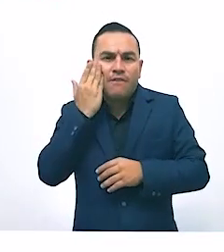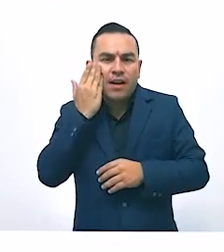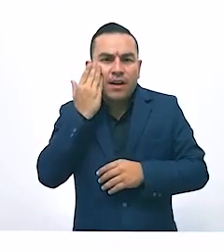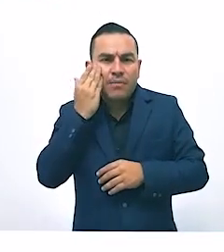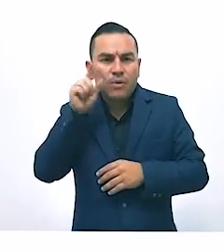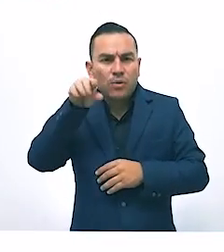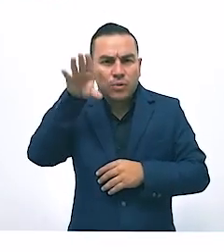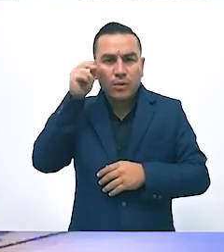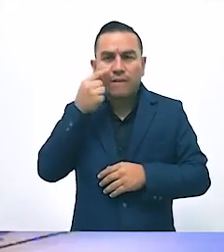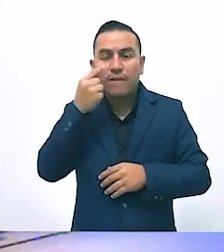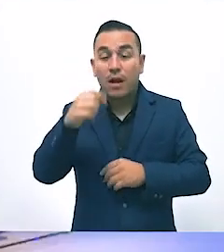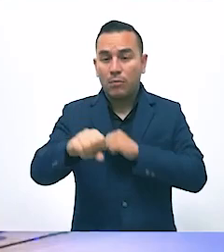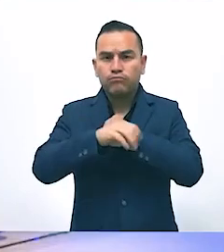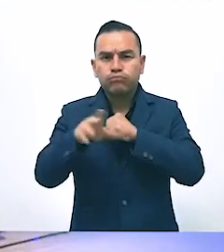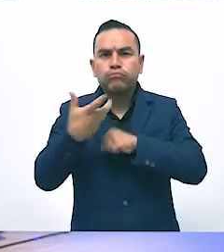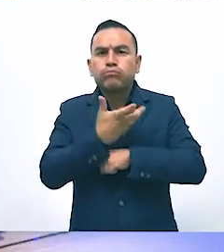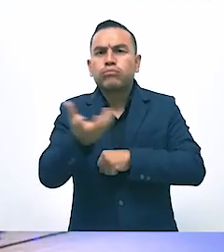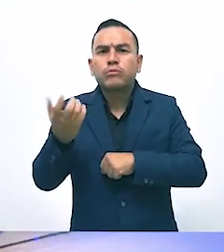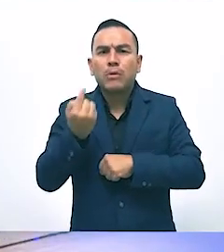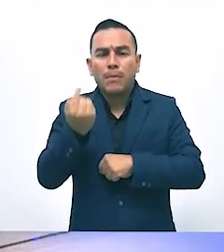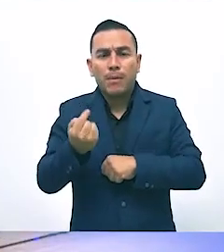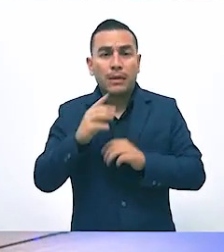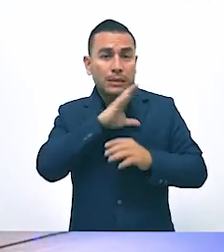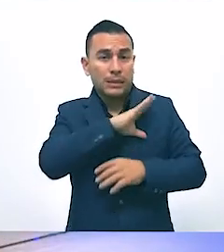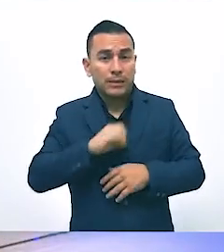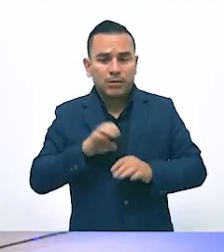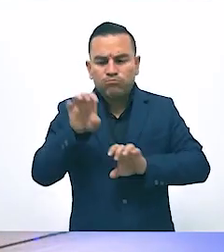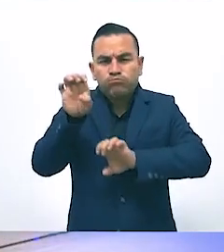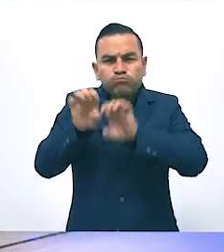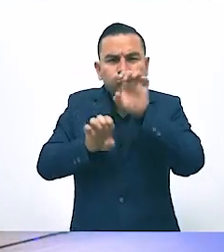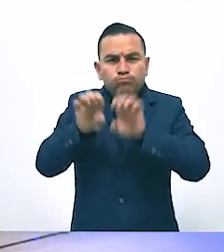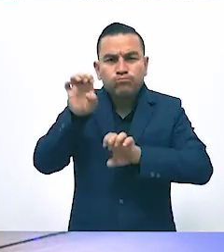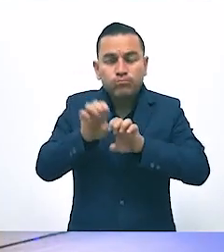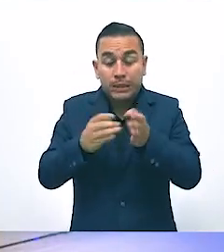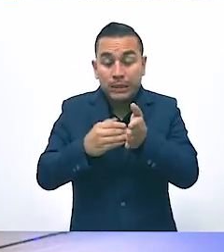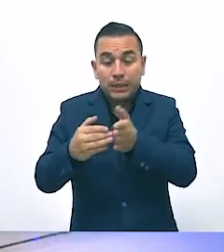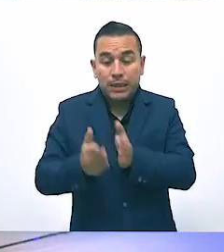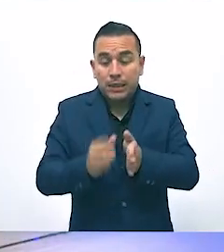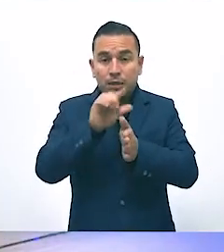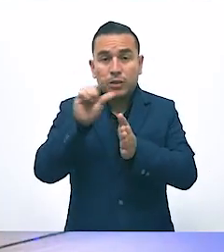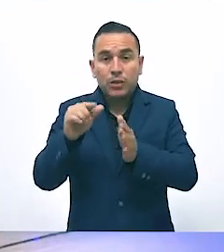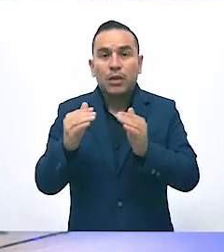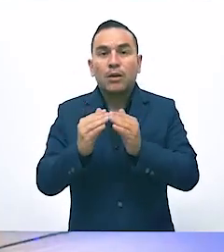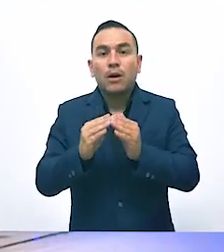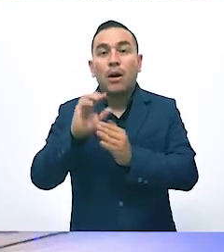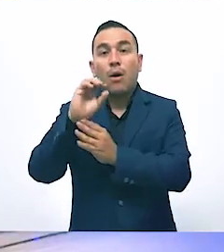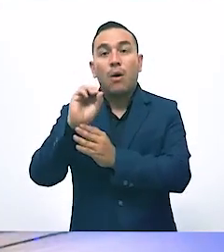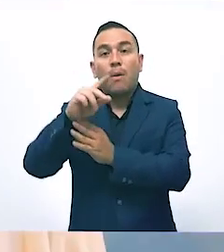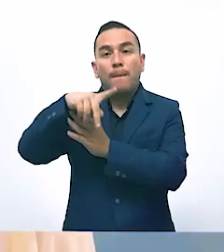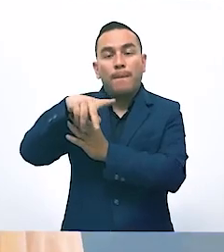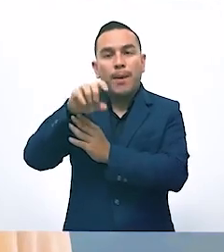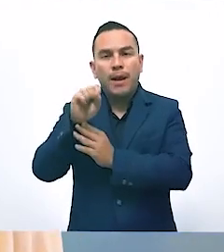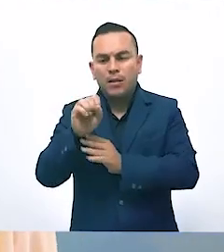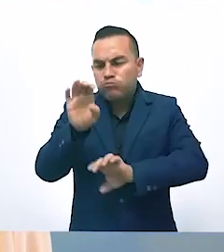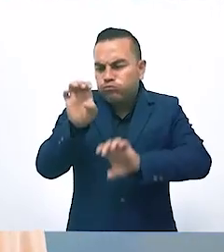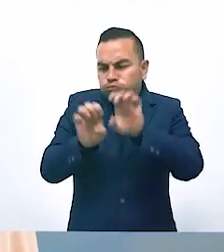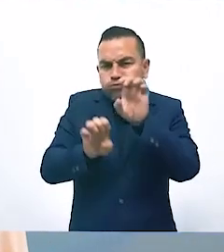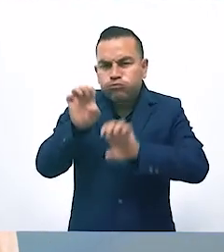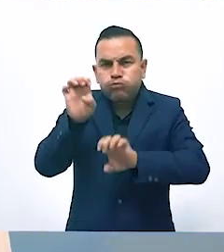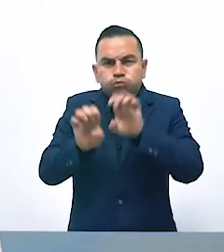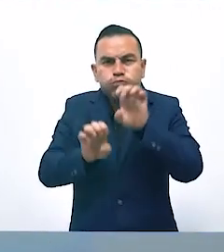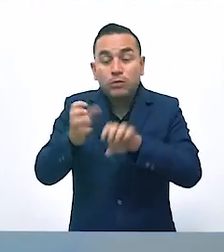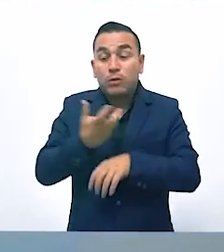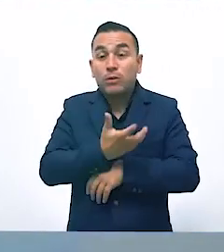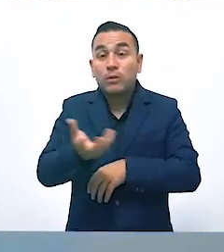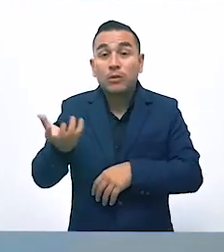de las salvadoreñas. Con el diagnóstico comenzamos a trabajar junto a las instituciones de salud, organismos internacionales, como la Organización